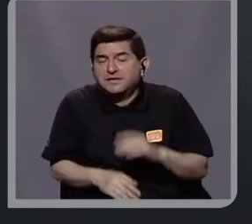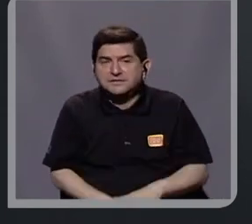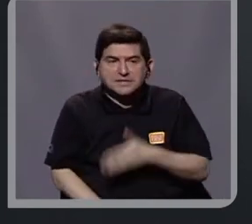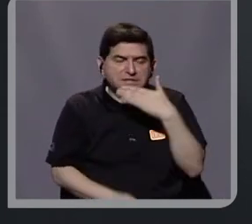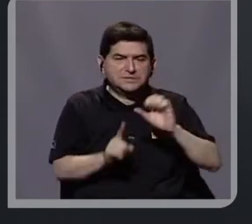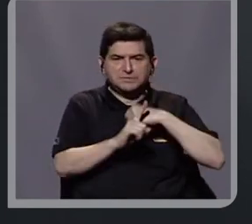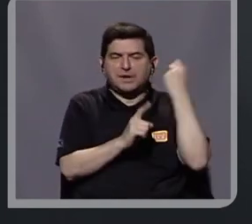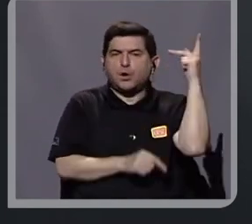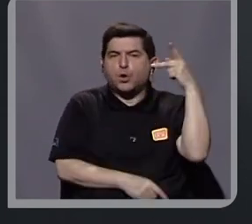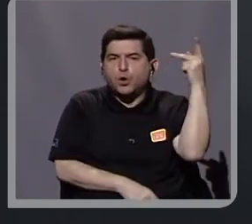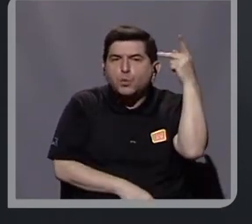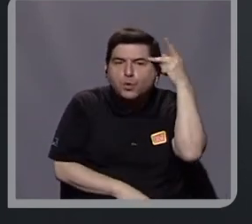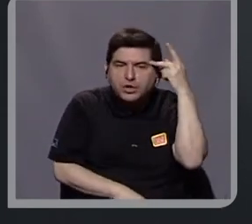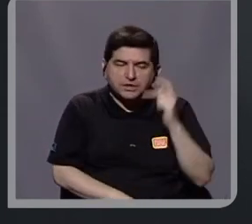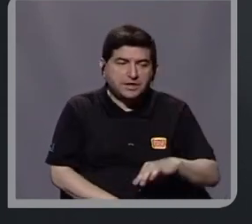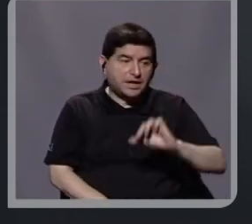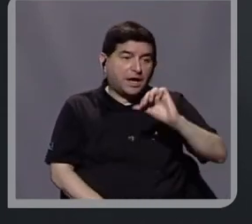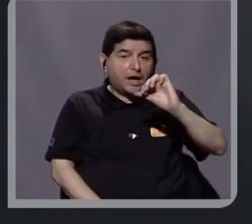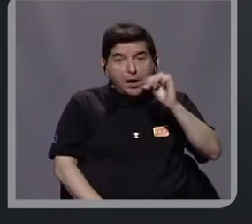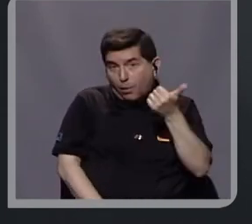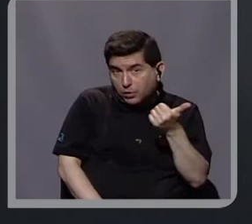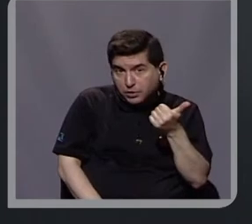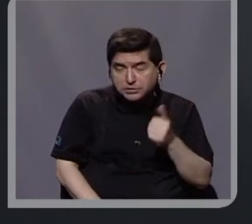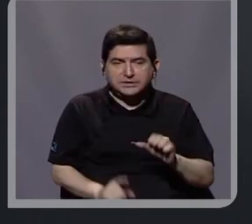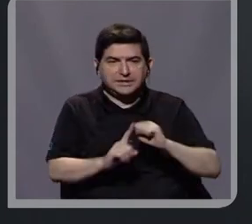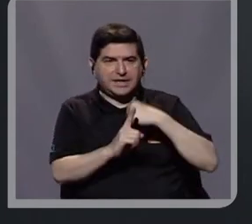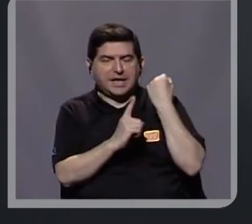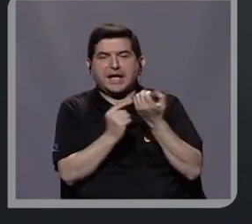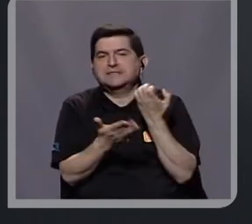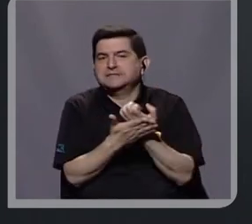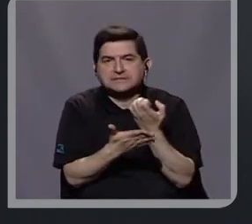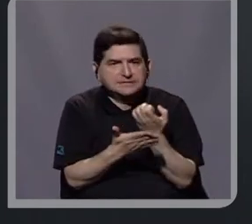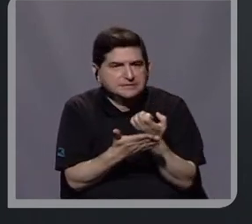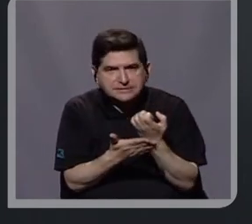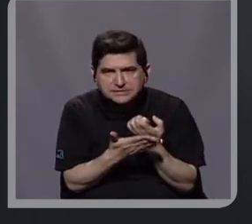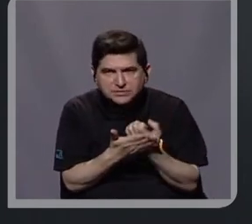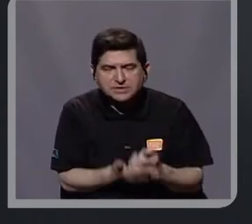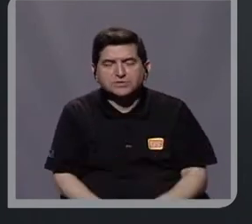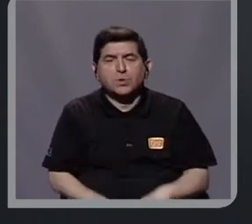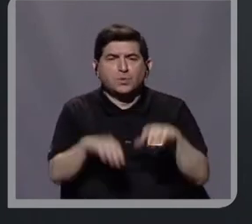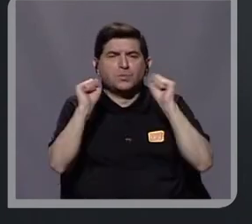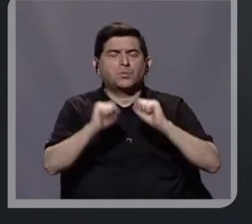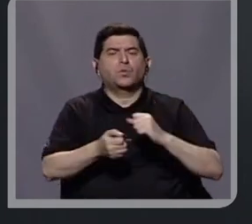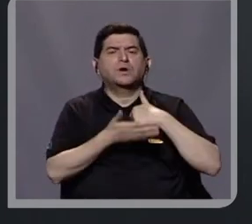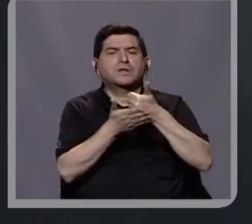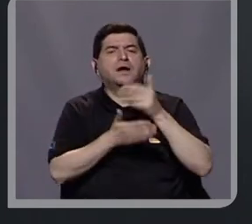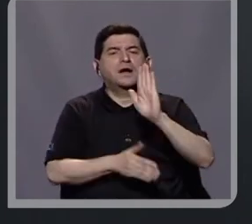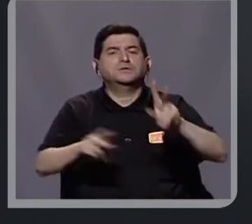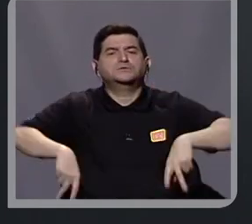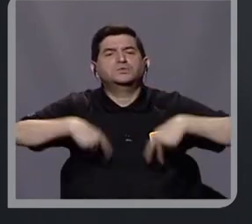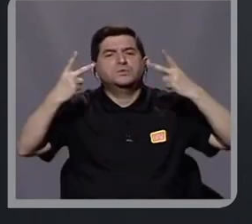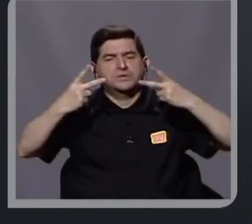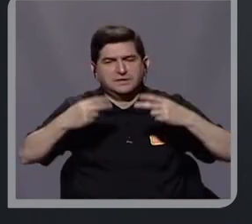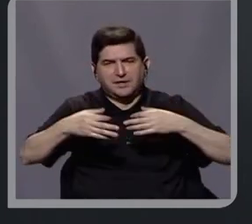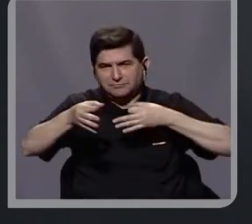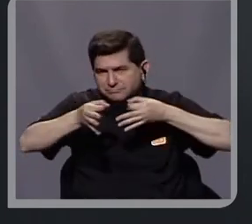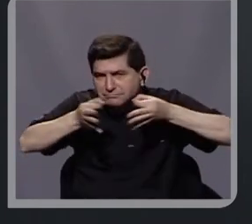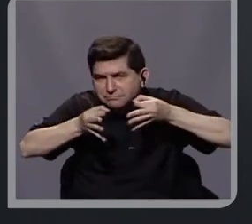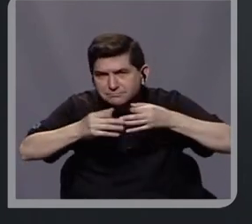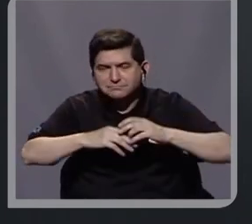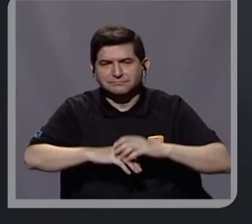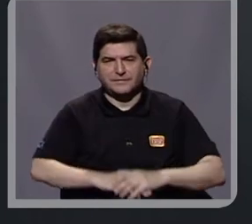mejor situación política, en otras, de una situación económica que pueda solventar sus vidas. Bueno,